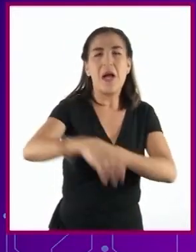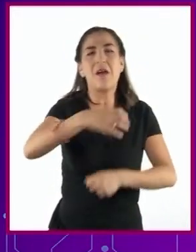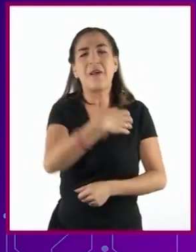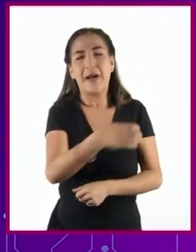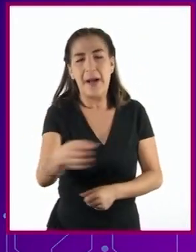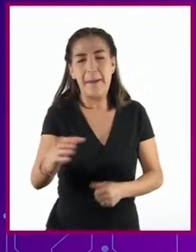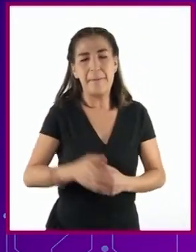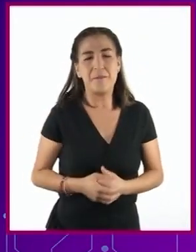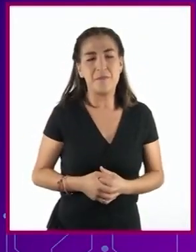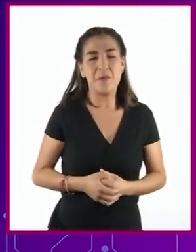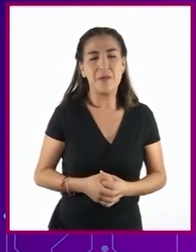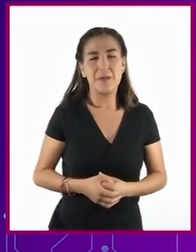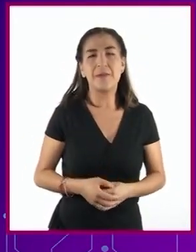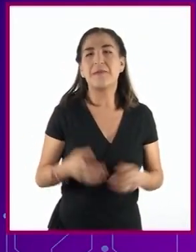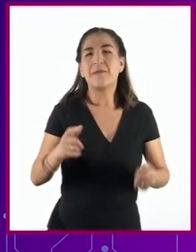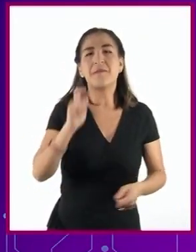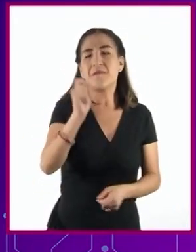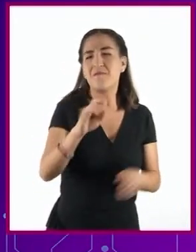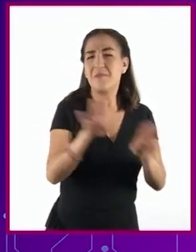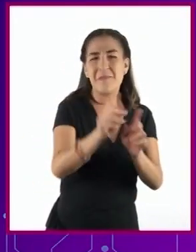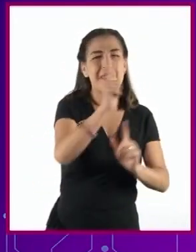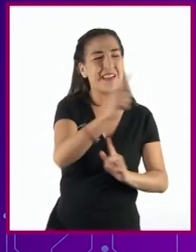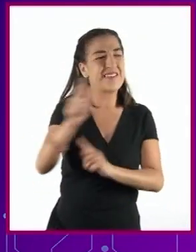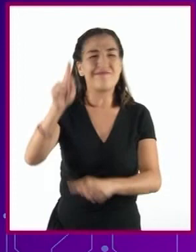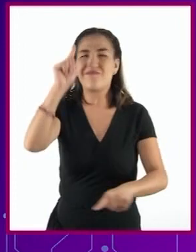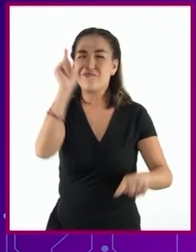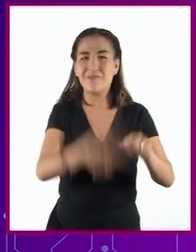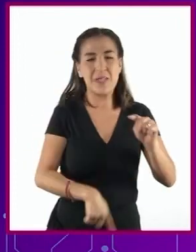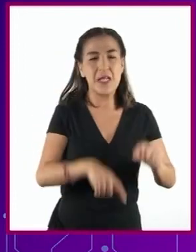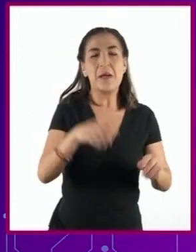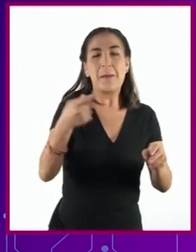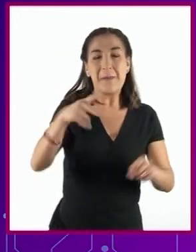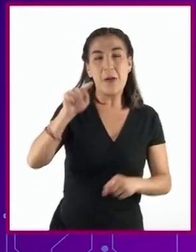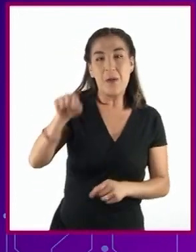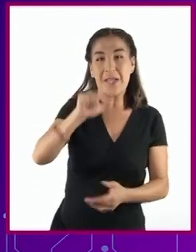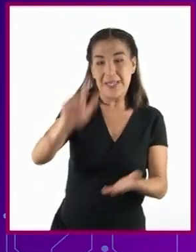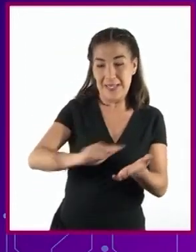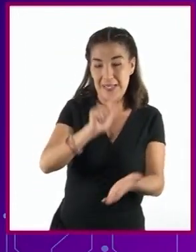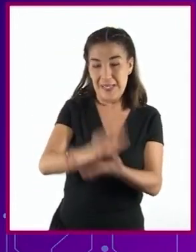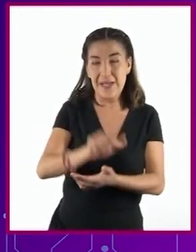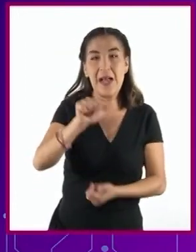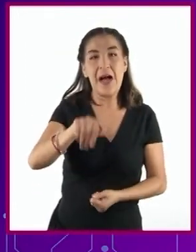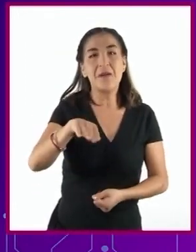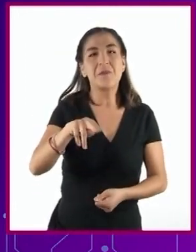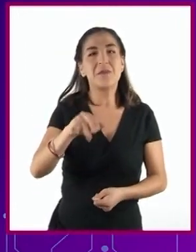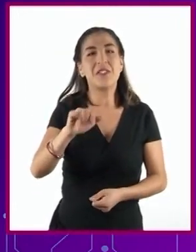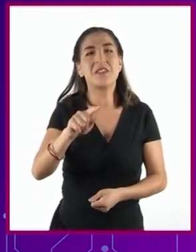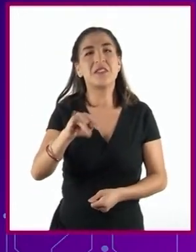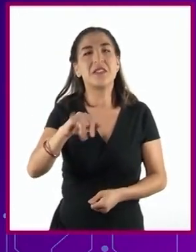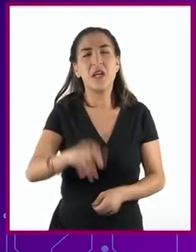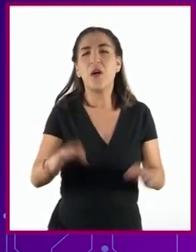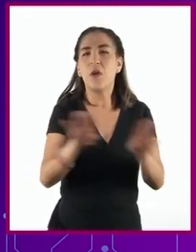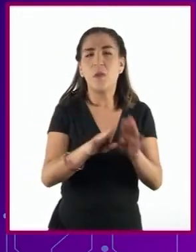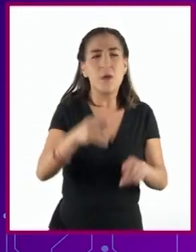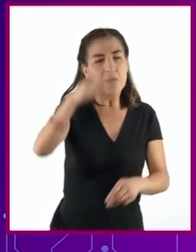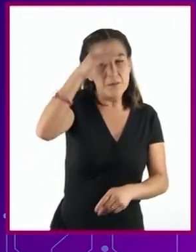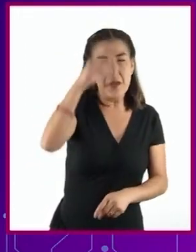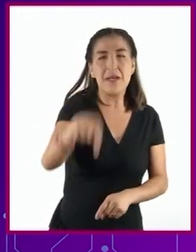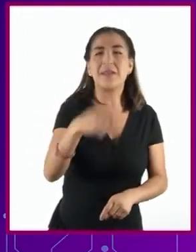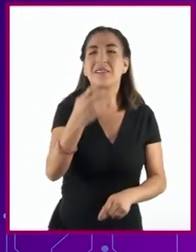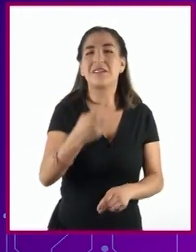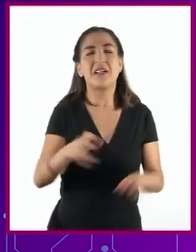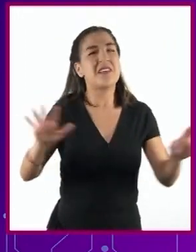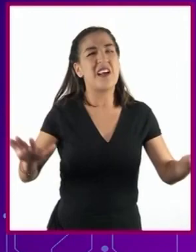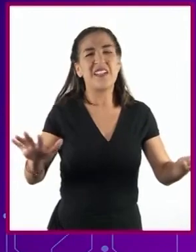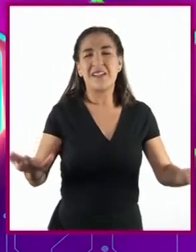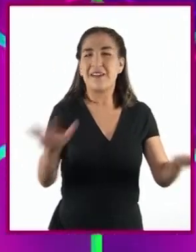no solamente por la vía armada pero la ley de amnistía y la reforma política son las dos caras de una